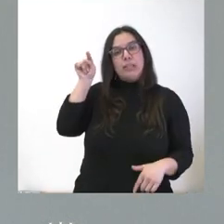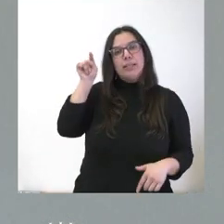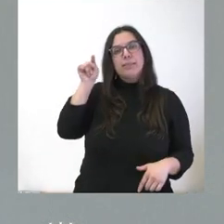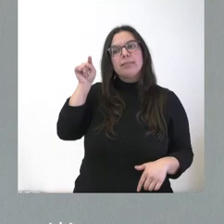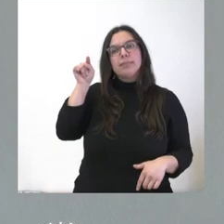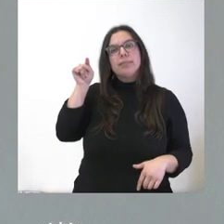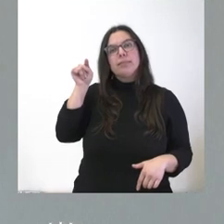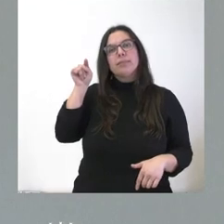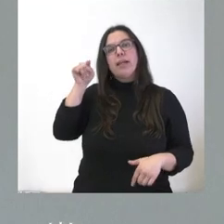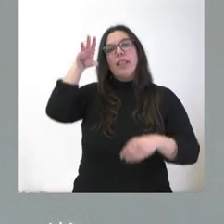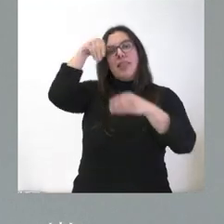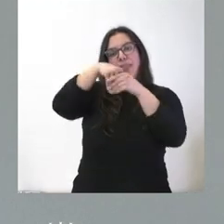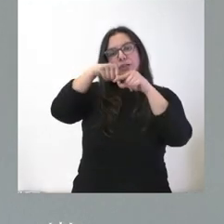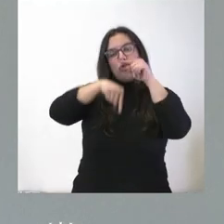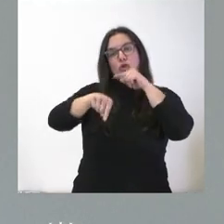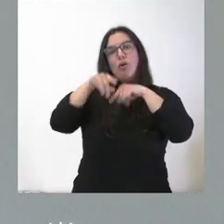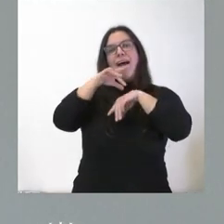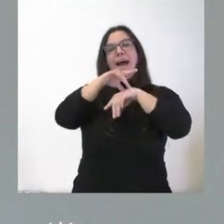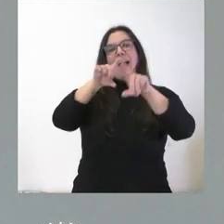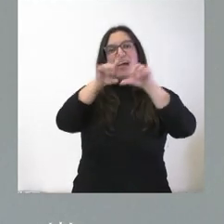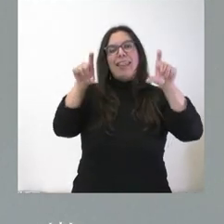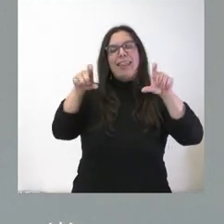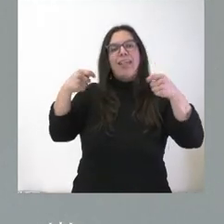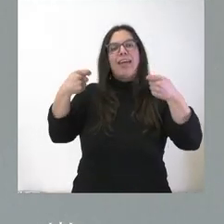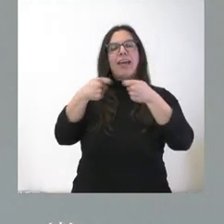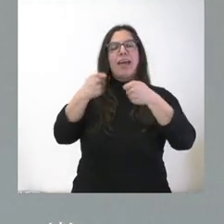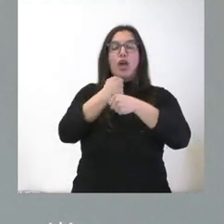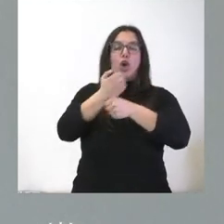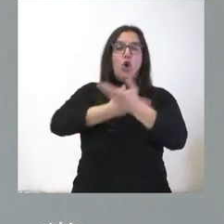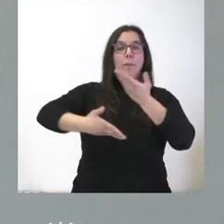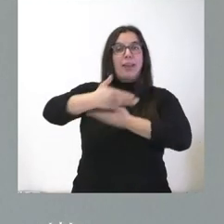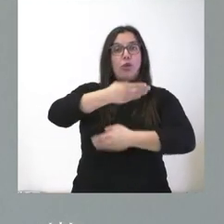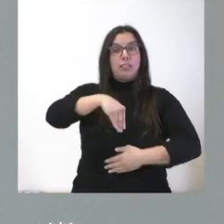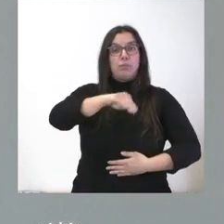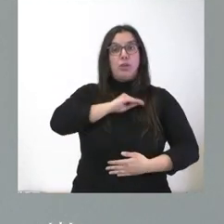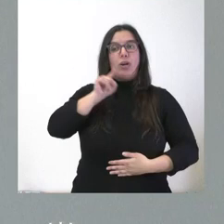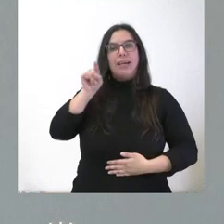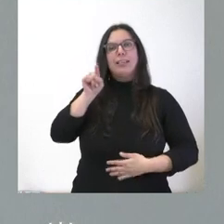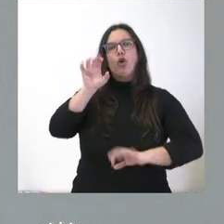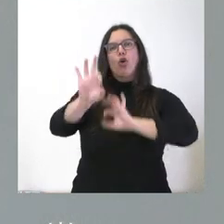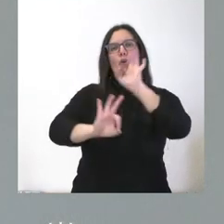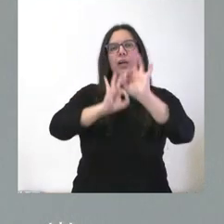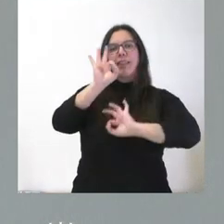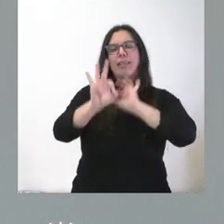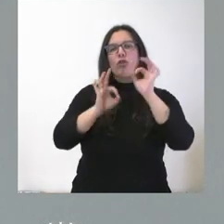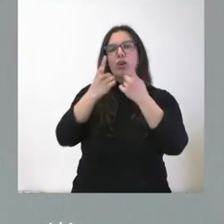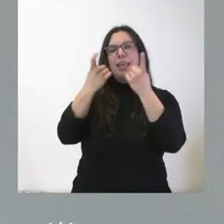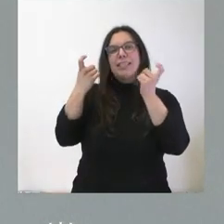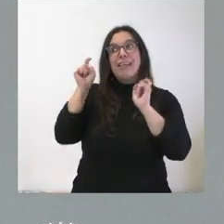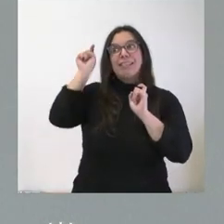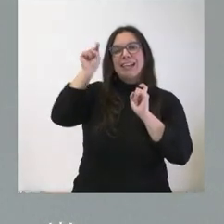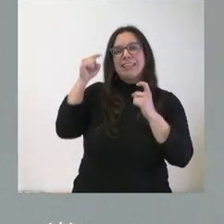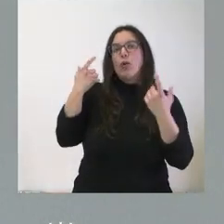través de la Agencia de Cooperación Española, está canalizando cuáles son todas las necesidades in situ